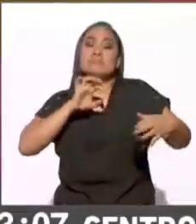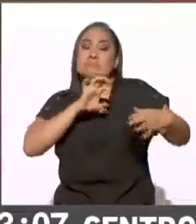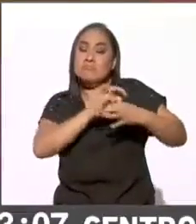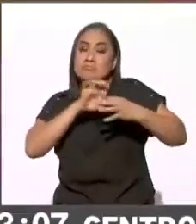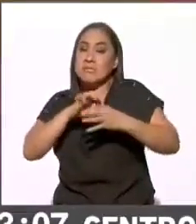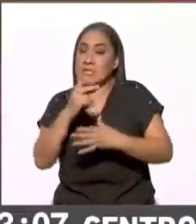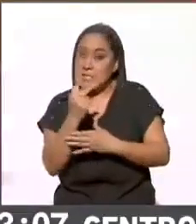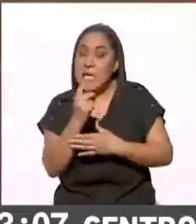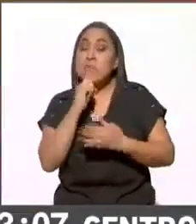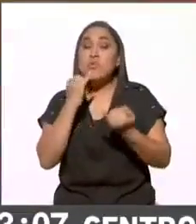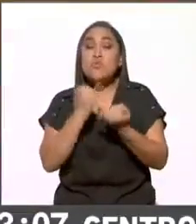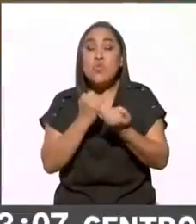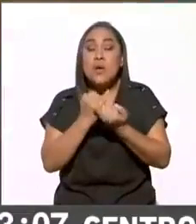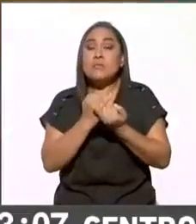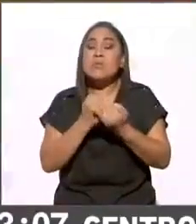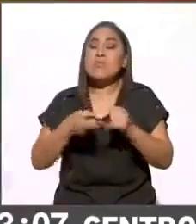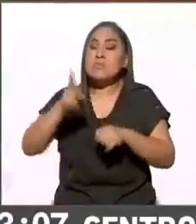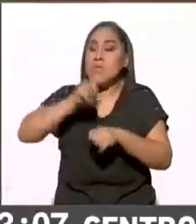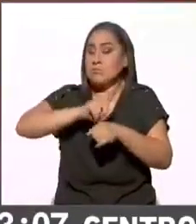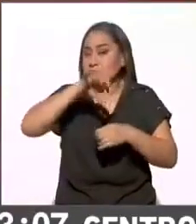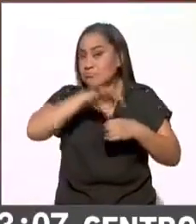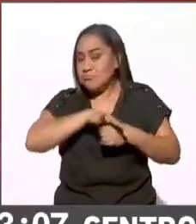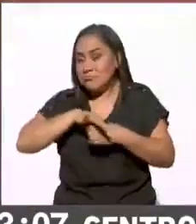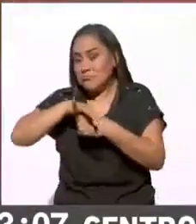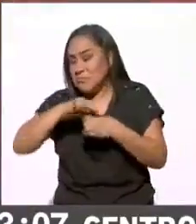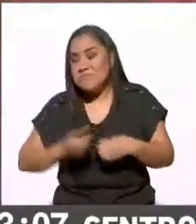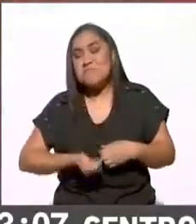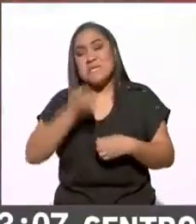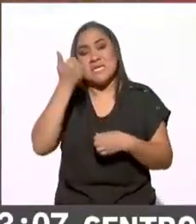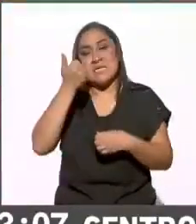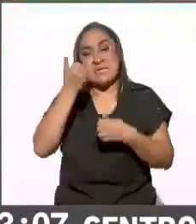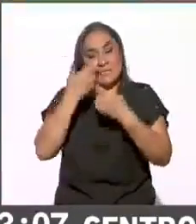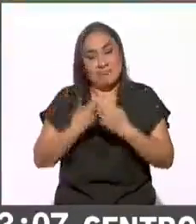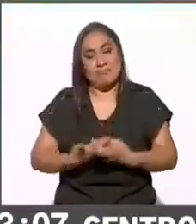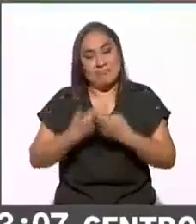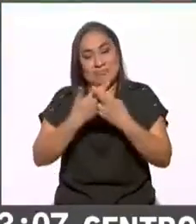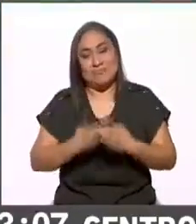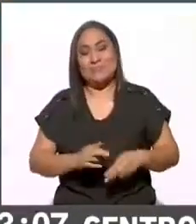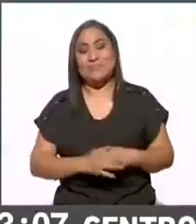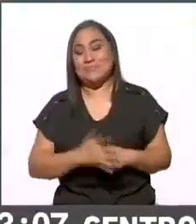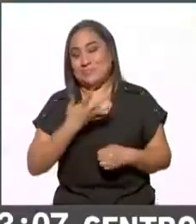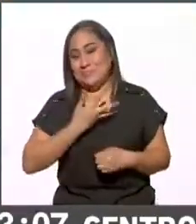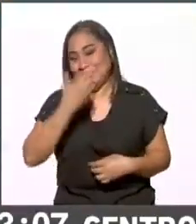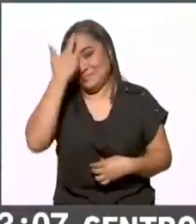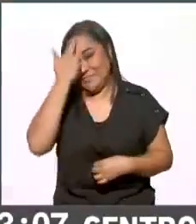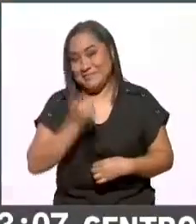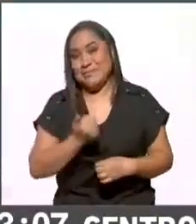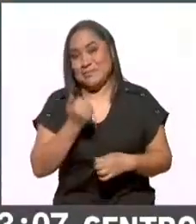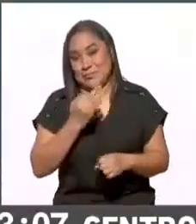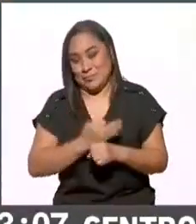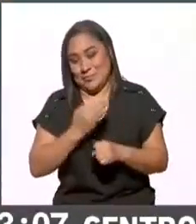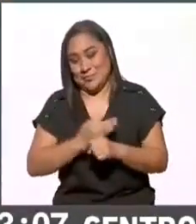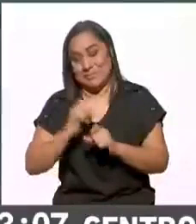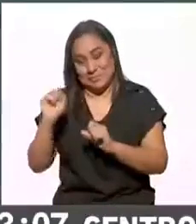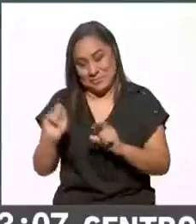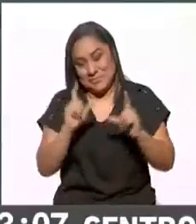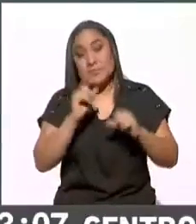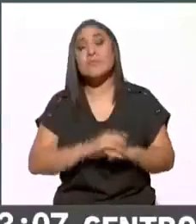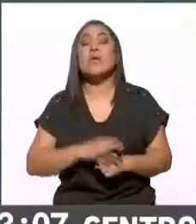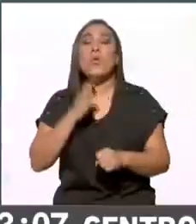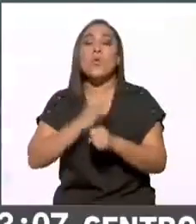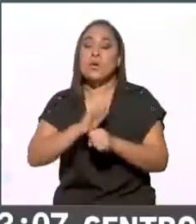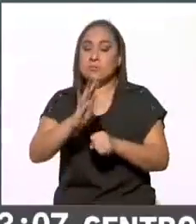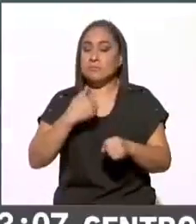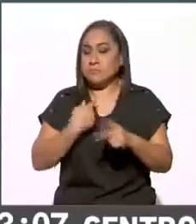electoral y también jornada histórica de los medios públicos. Así es. En efecto, así es una transmisión histórica. Y bueno, vamos a arrancar